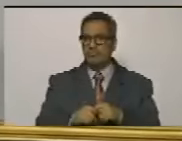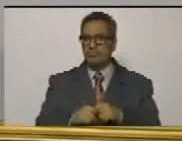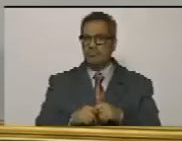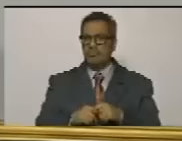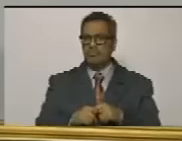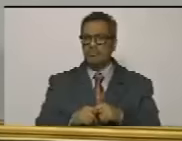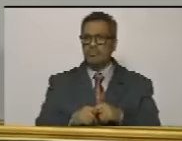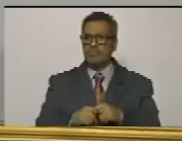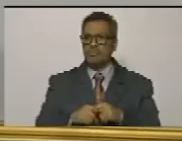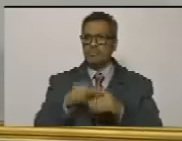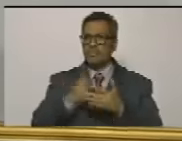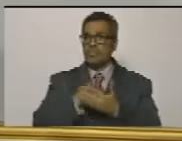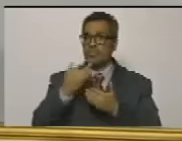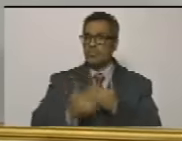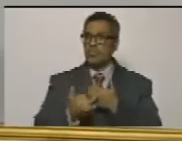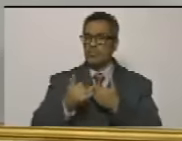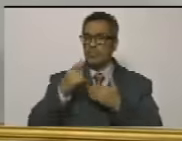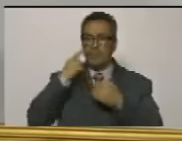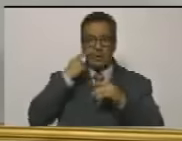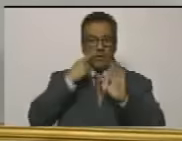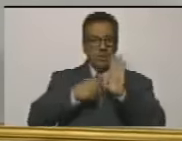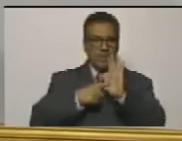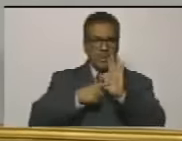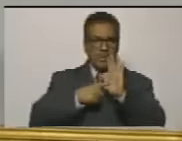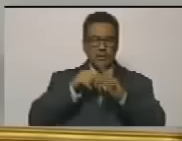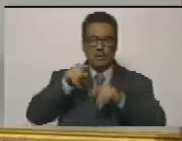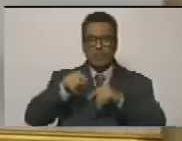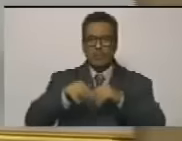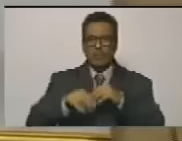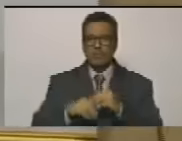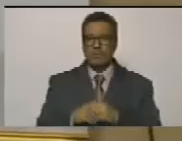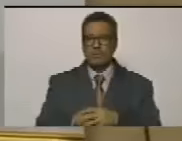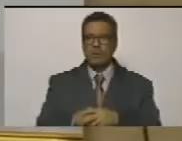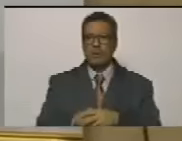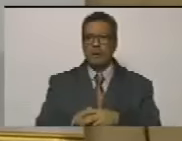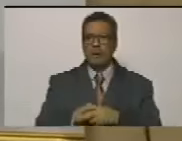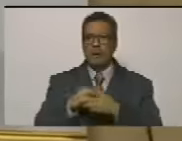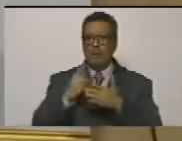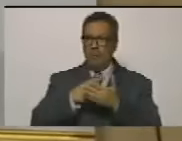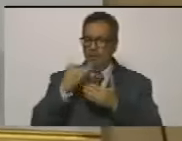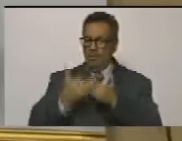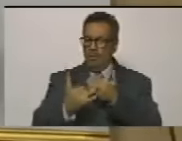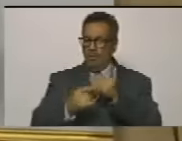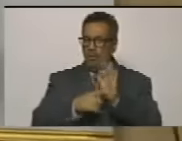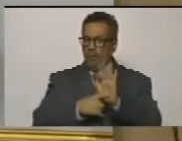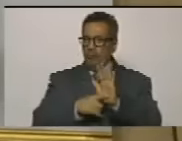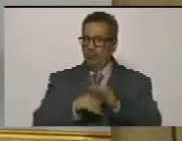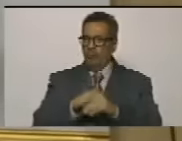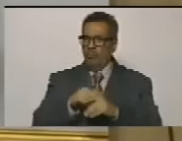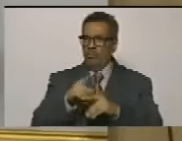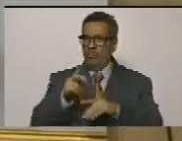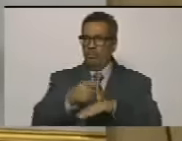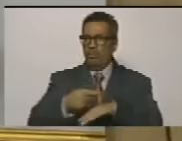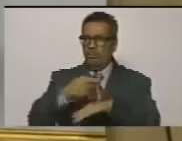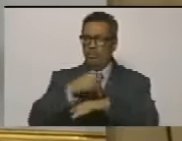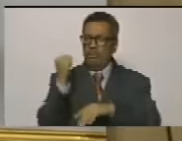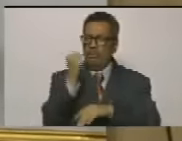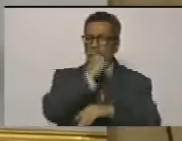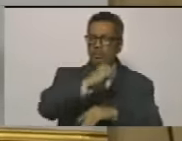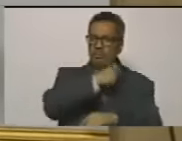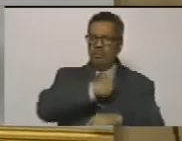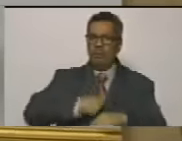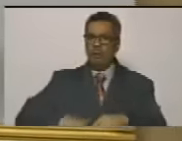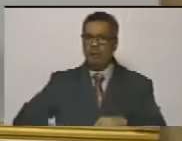los planes de velar de desmantelar los planes que buscan el asesinato del